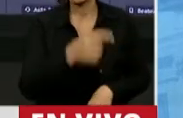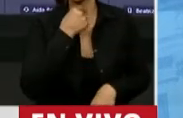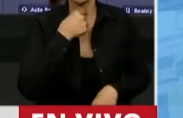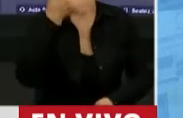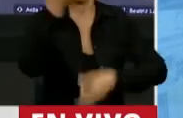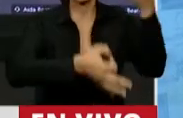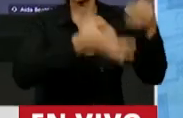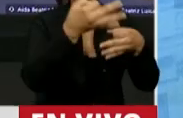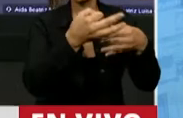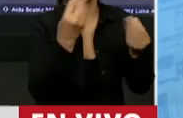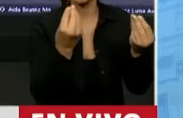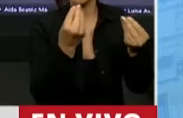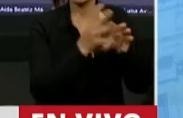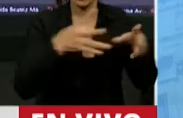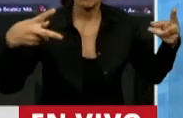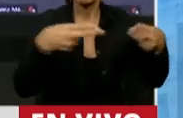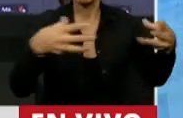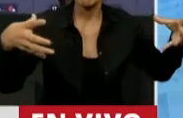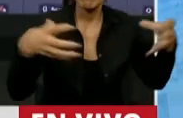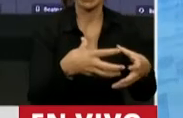justicia, cooptando la justicia.